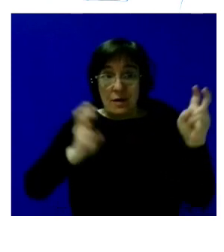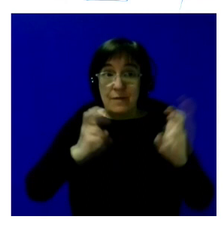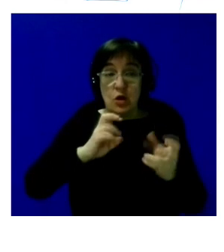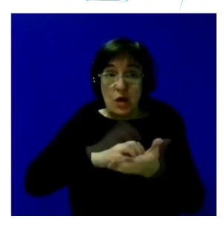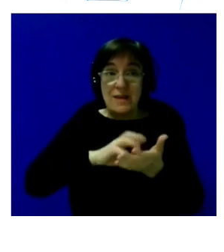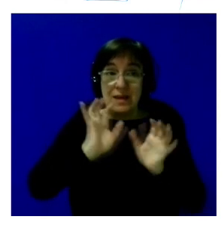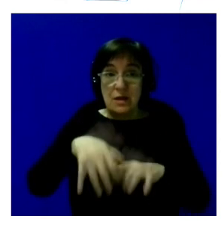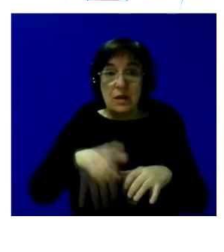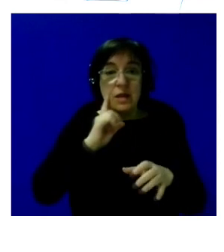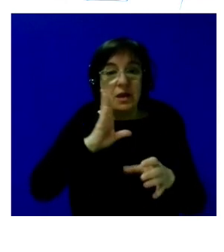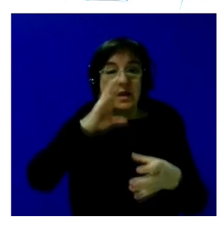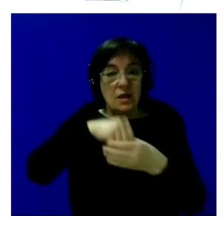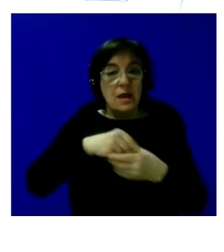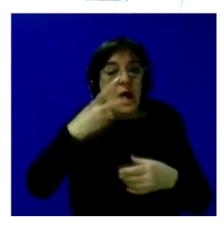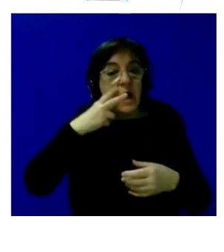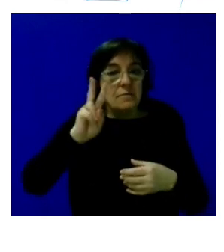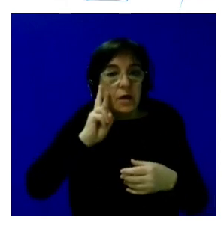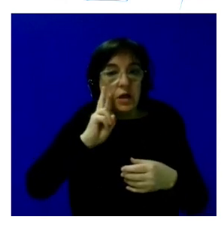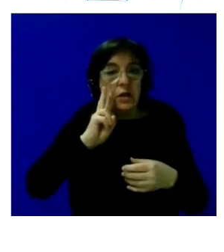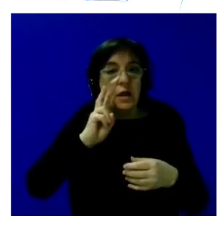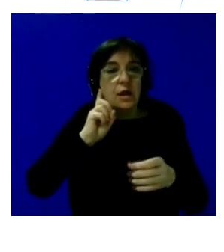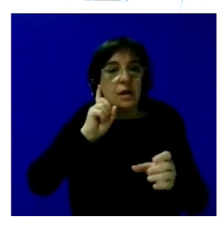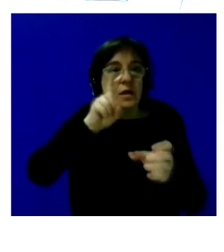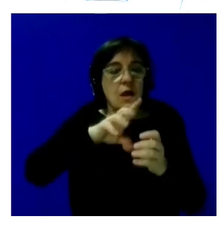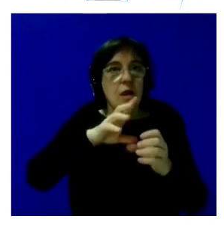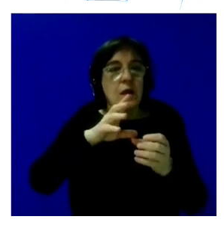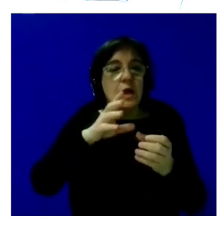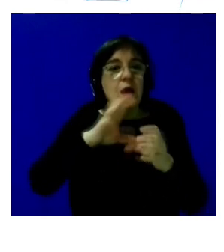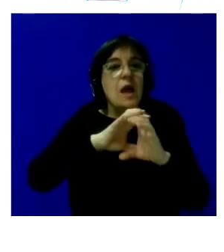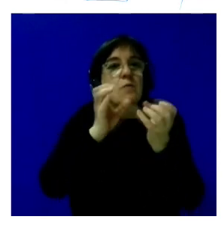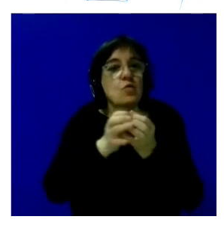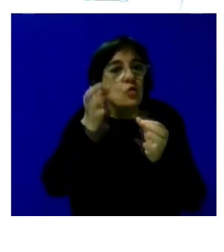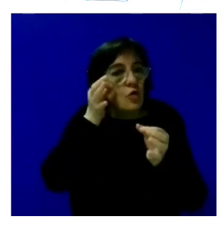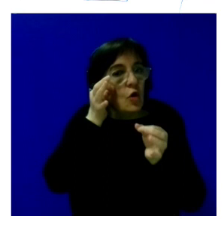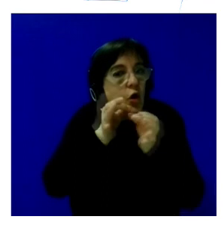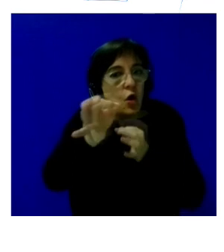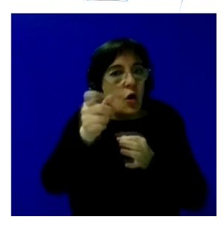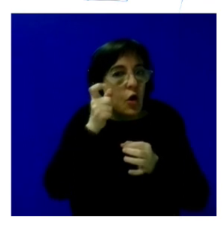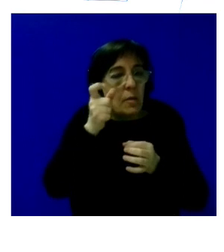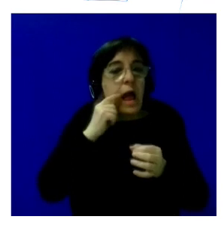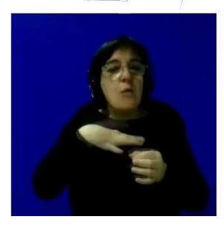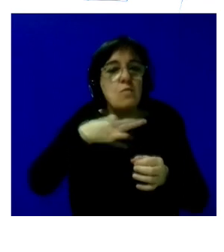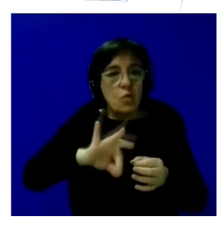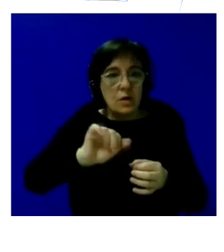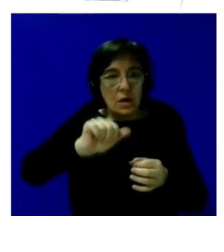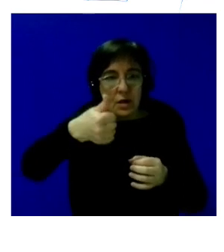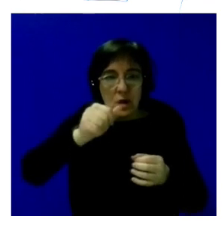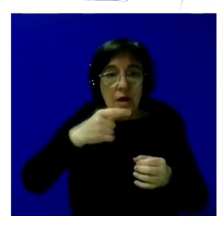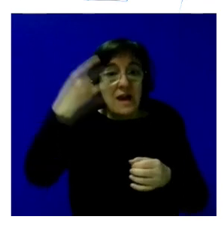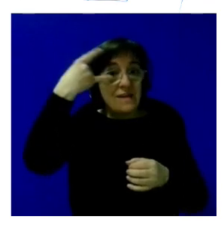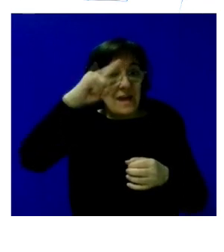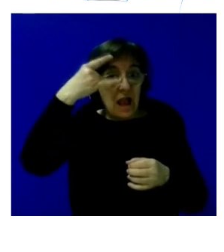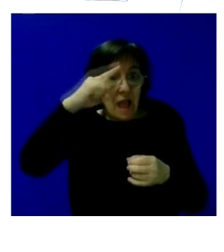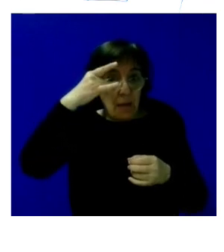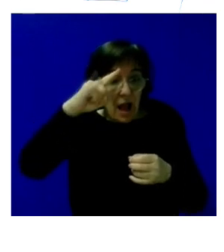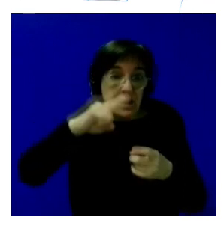también el esfuerzo de incorporar experiencias de intervención en el mundo rural para ver si esto era viable Vitigudina Salamanca pues si